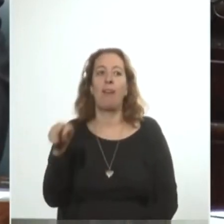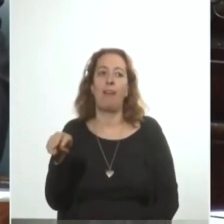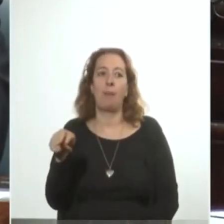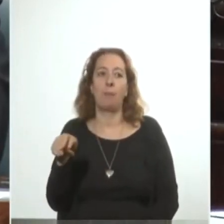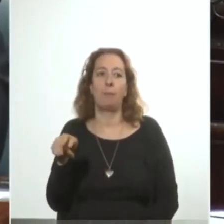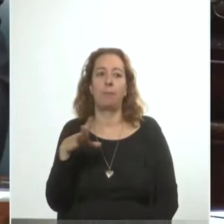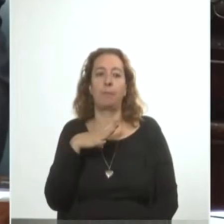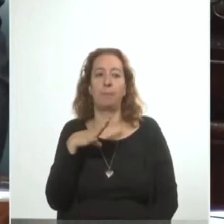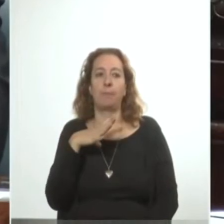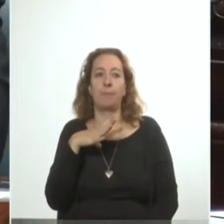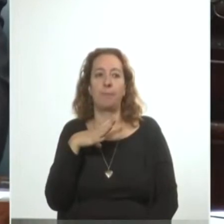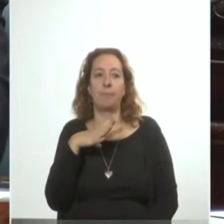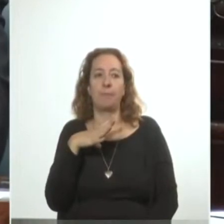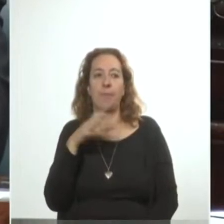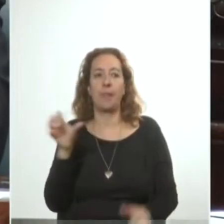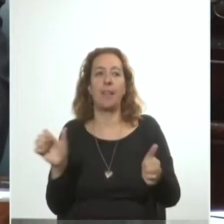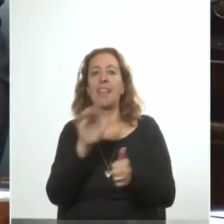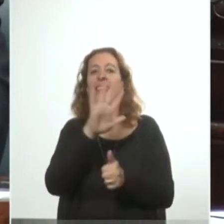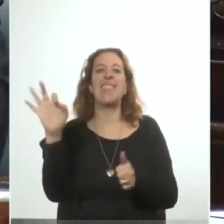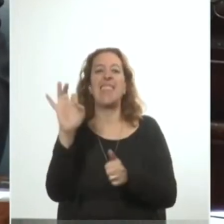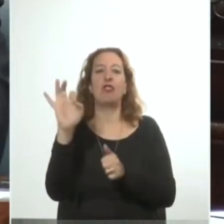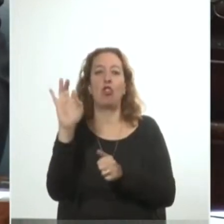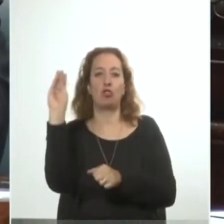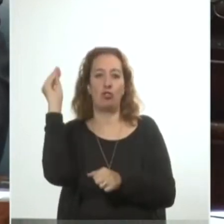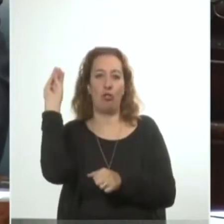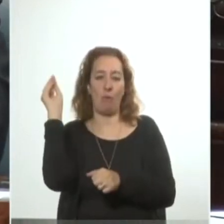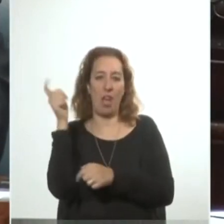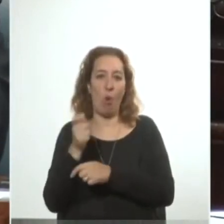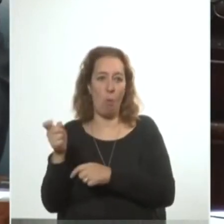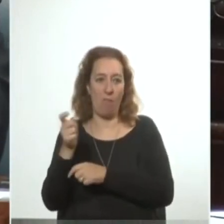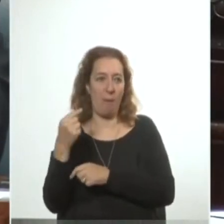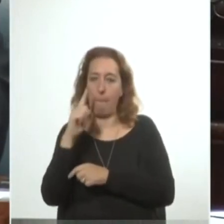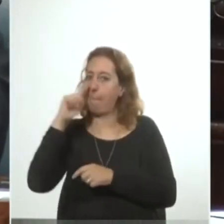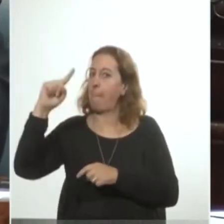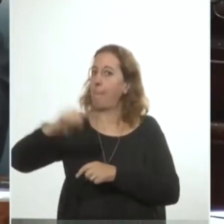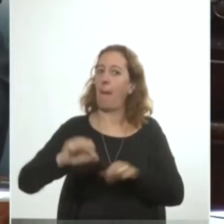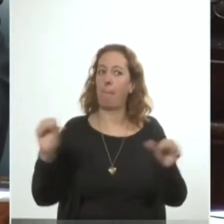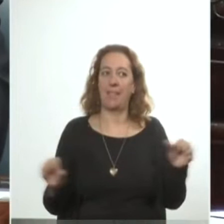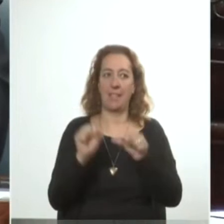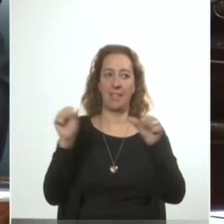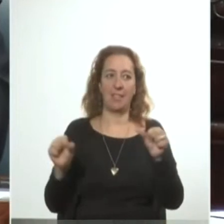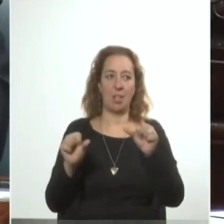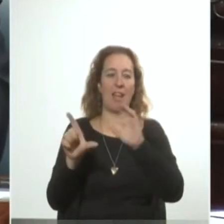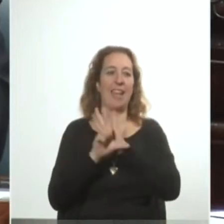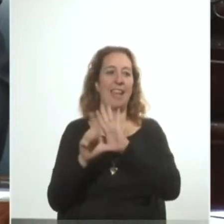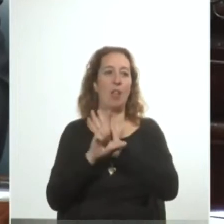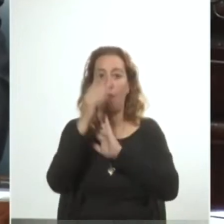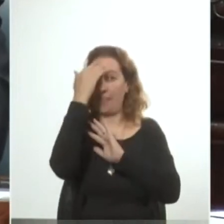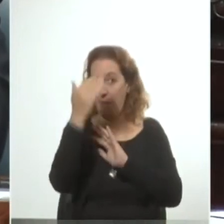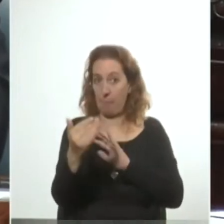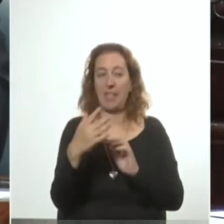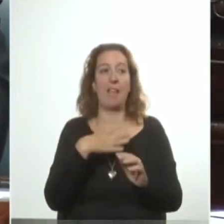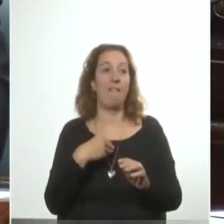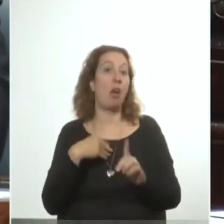un activo de unos 500 jóvenes comunistas y por la rápida acción de legisladores frenteamplistas y